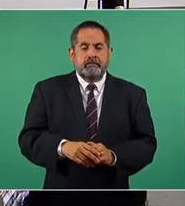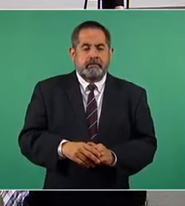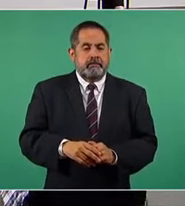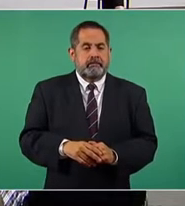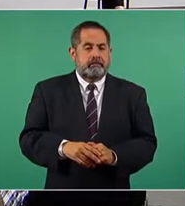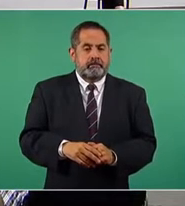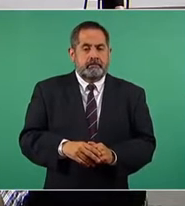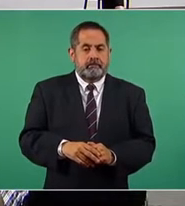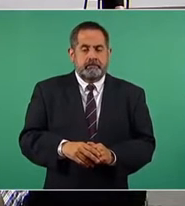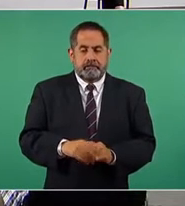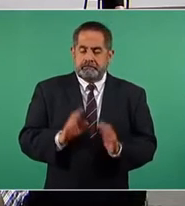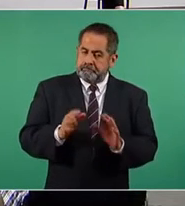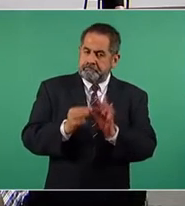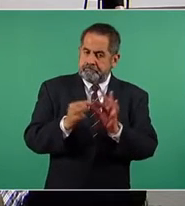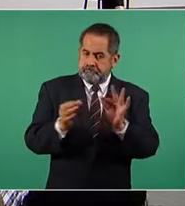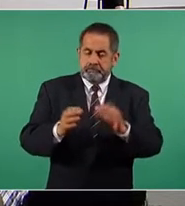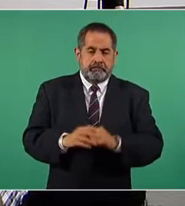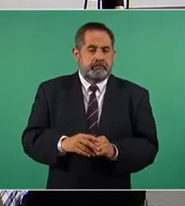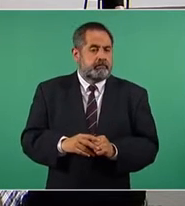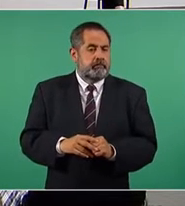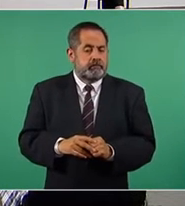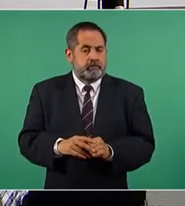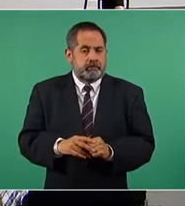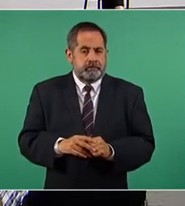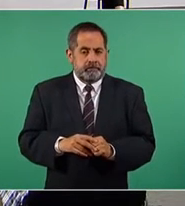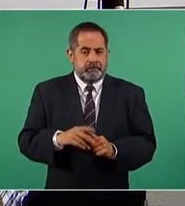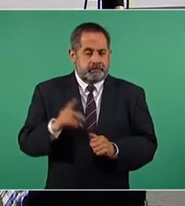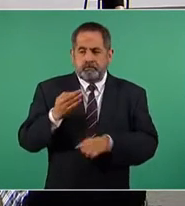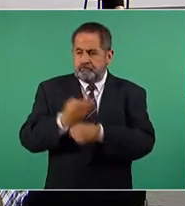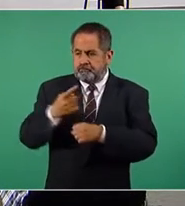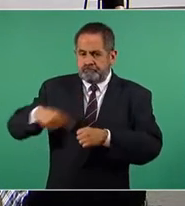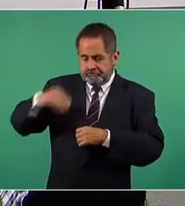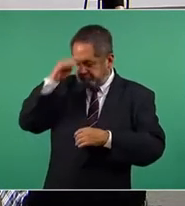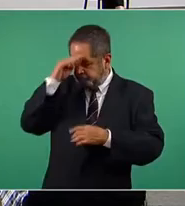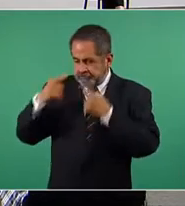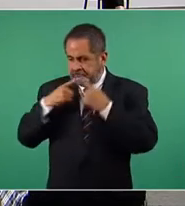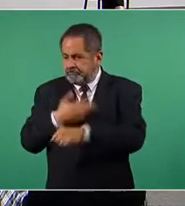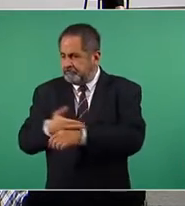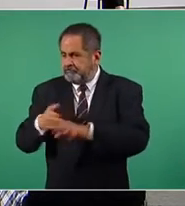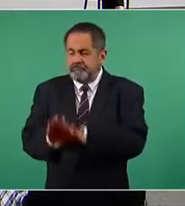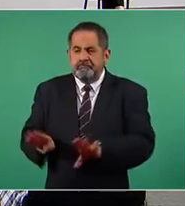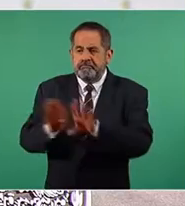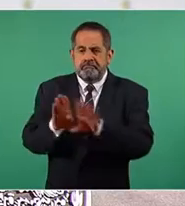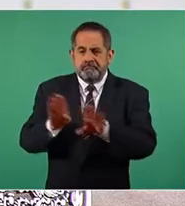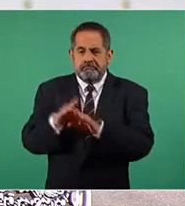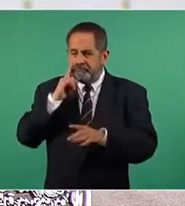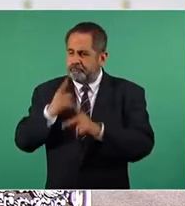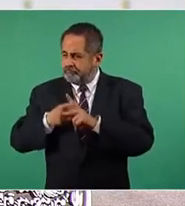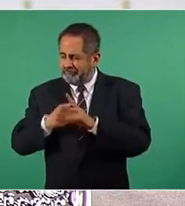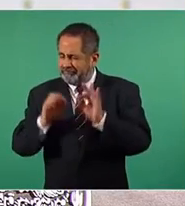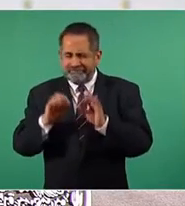Mientras se establece un mecanismo de precio